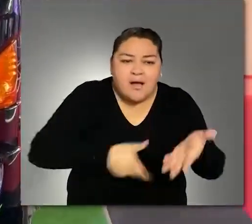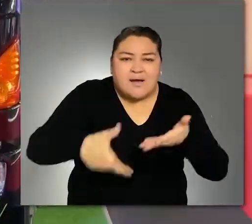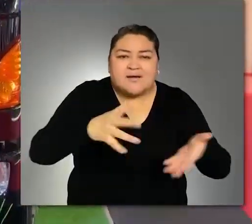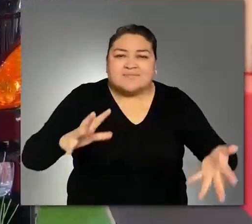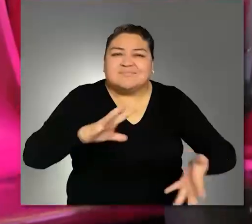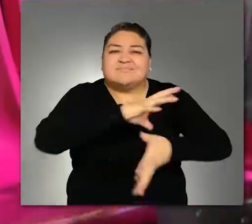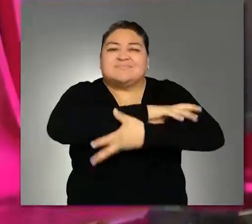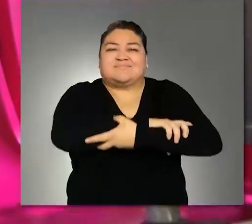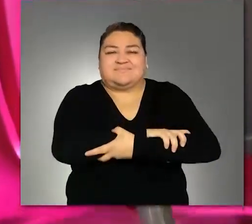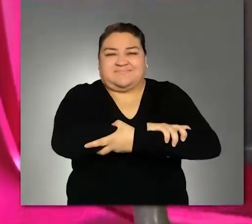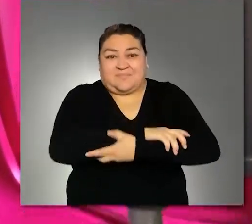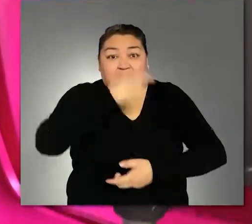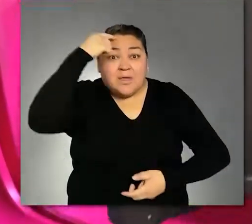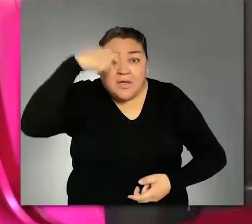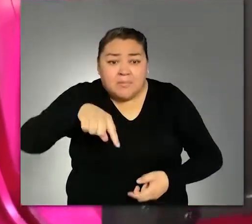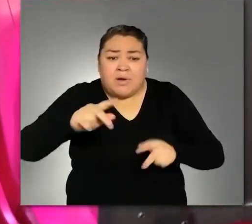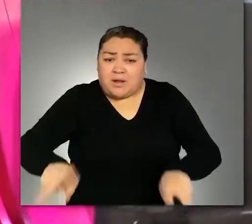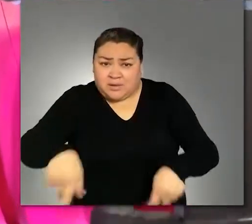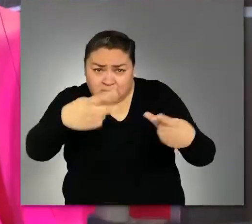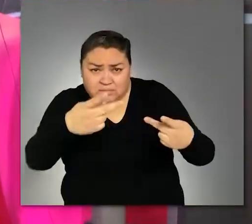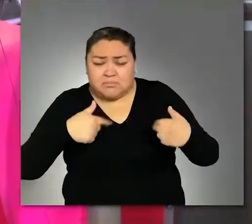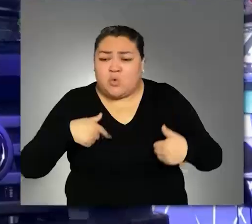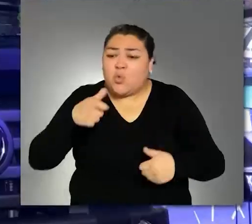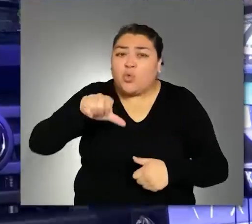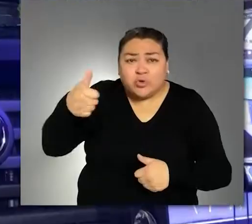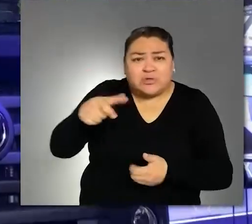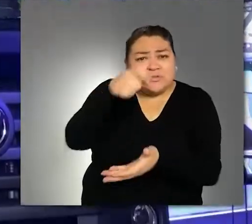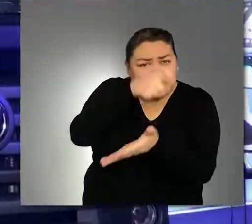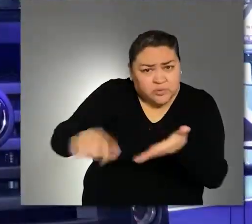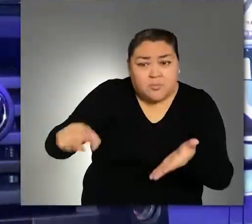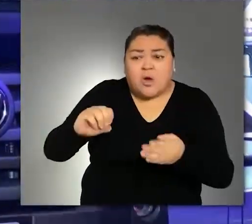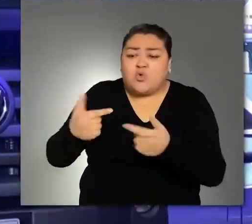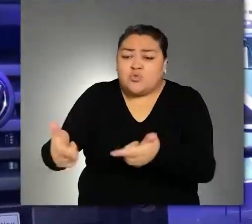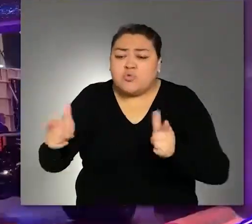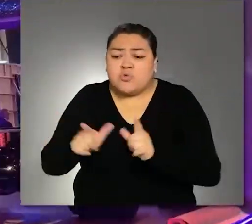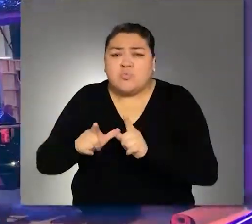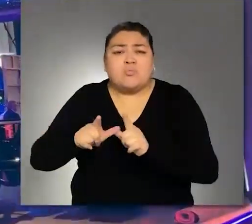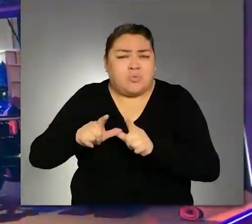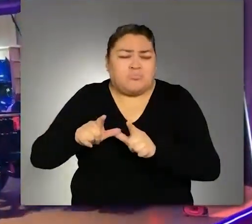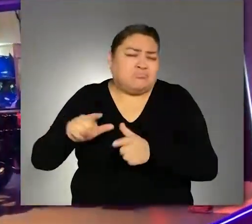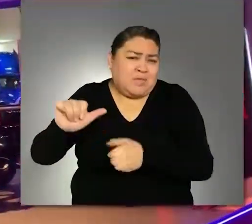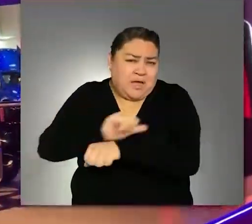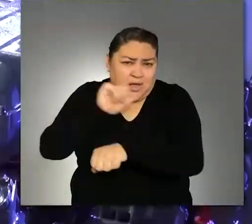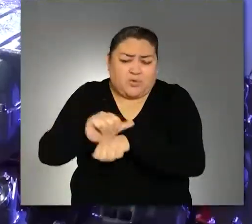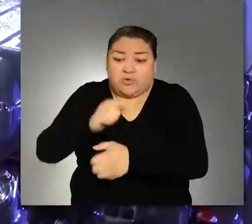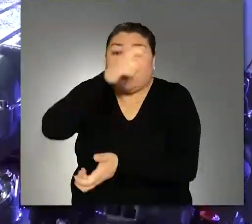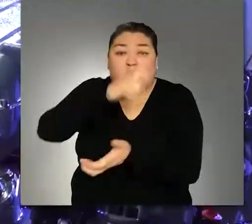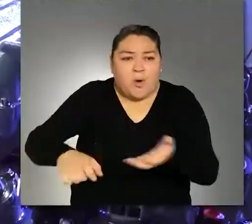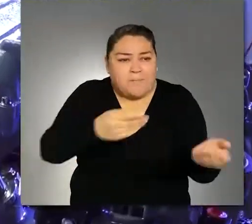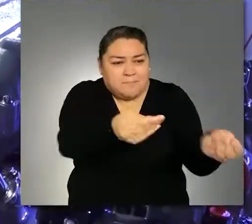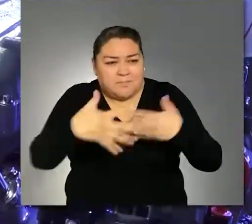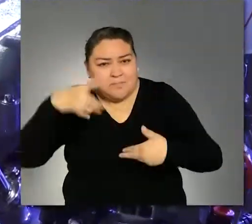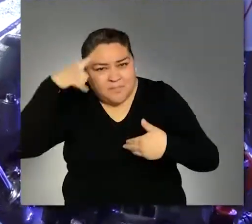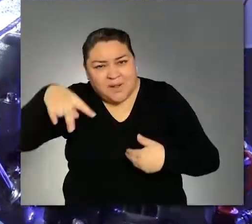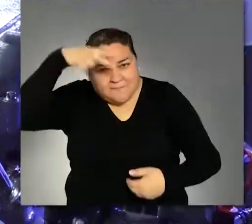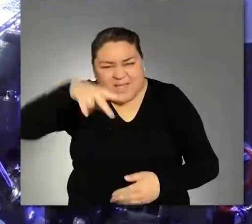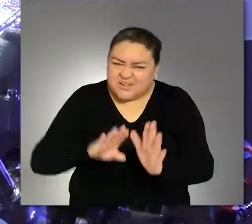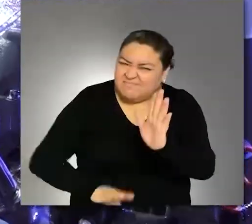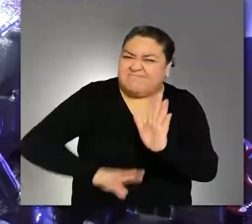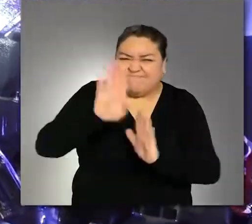segunda ocasión, una alianza comercial fundamental para hacer negocios y crecer o renovar sus flotillas con el objetivo de seguir